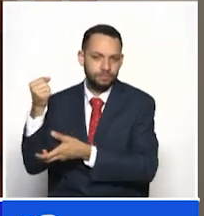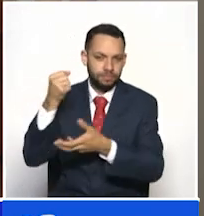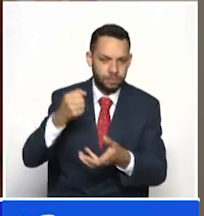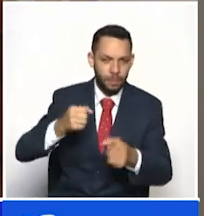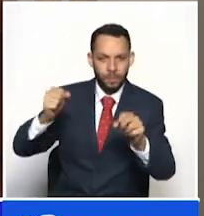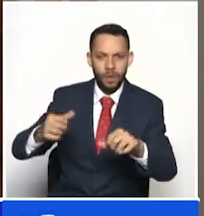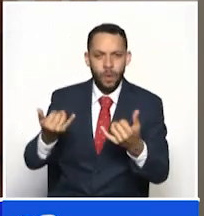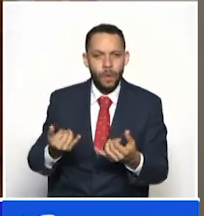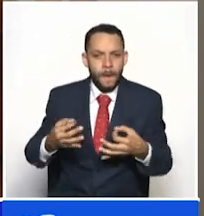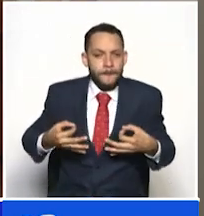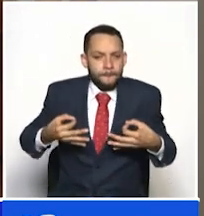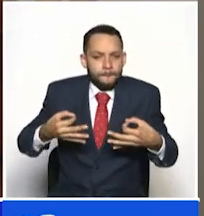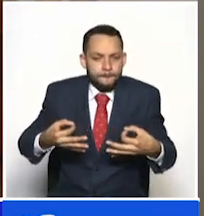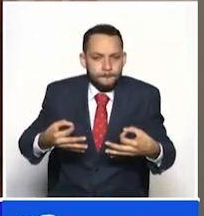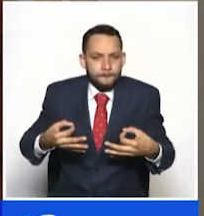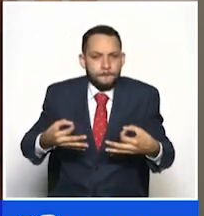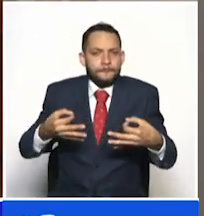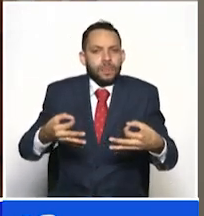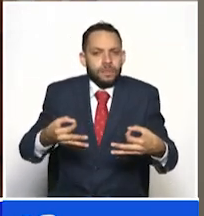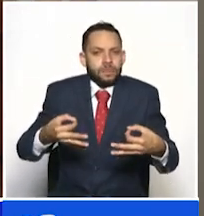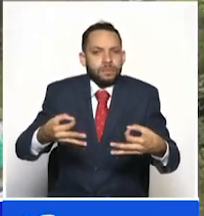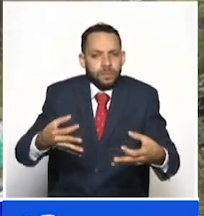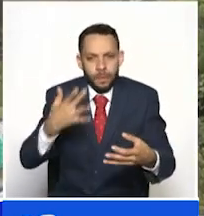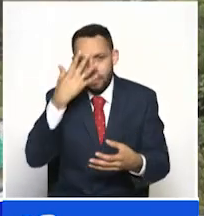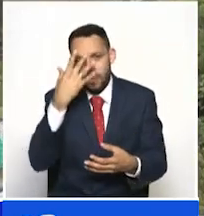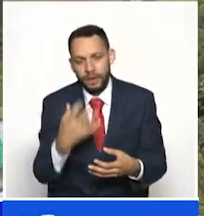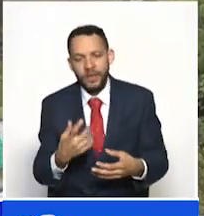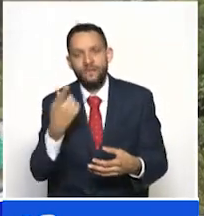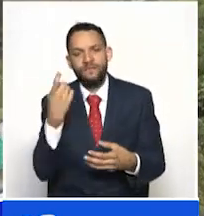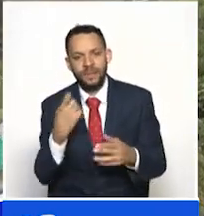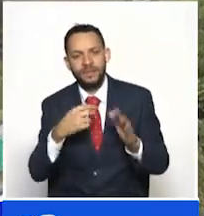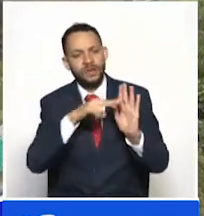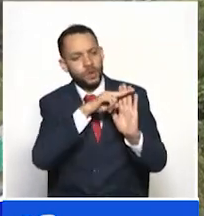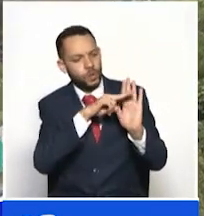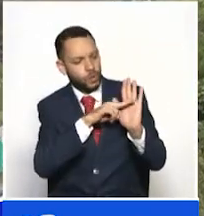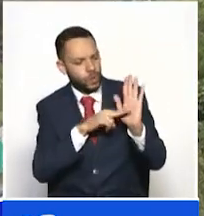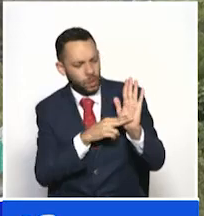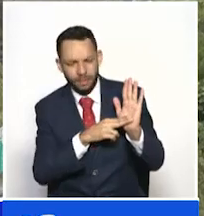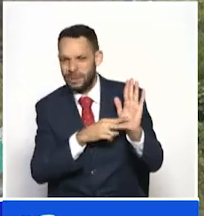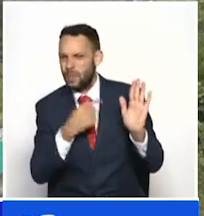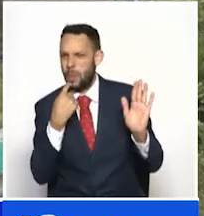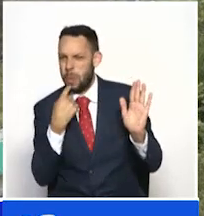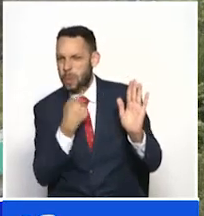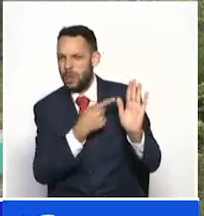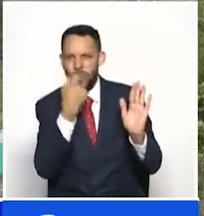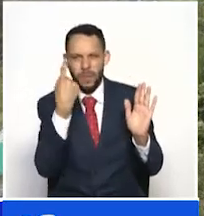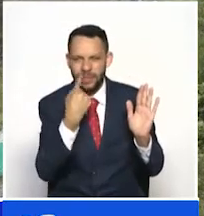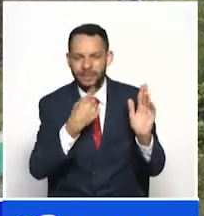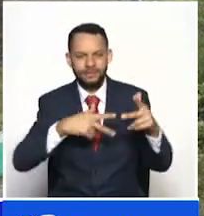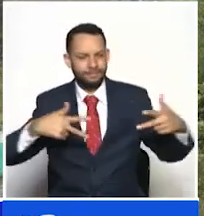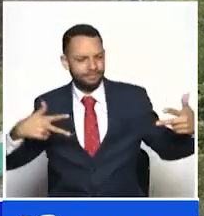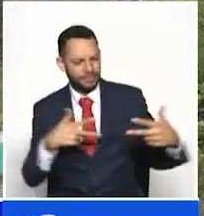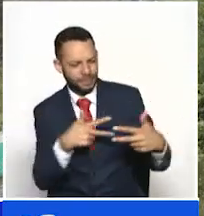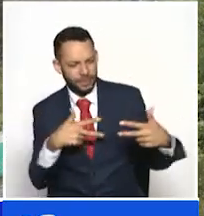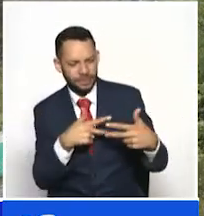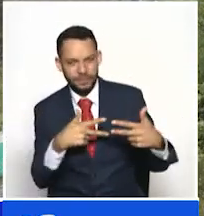frenado el tema, está estancado el tema, fundamentalmente por tema de normatividad, por tema de la avenida Centenario, que el P.O.Z.